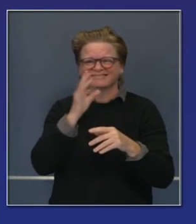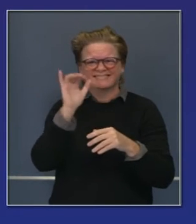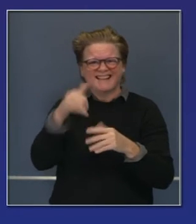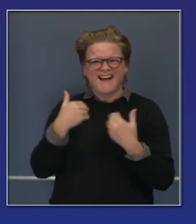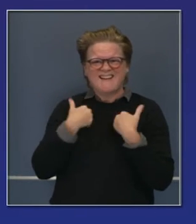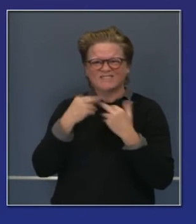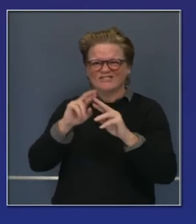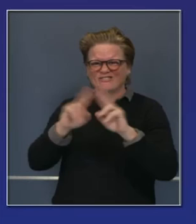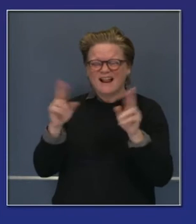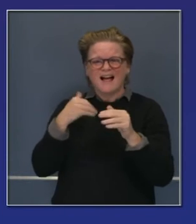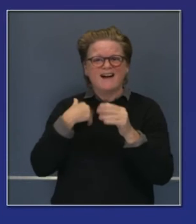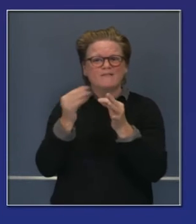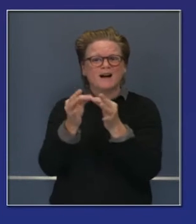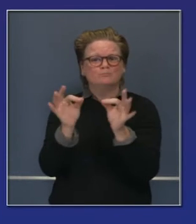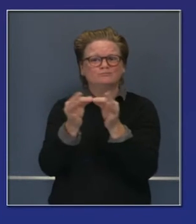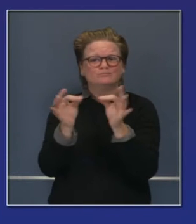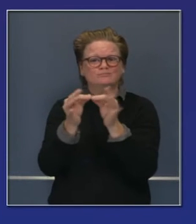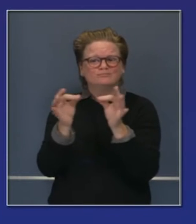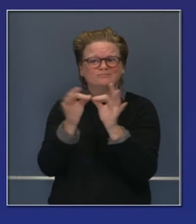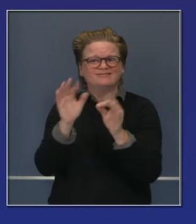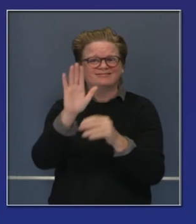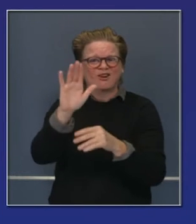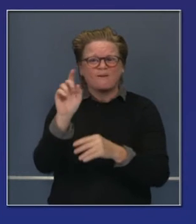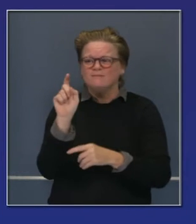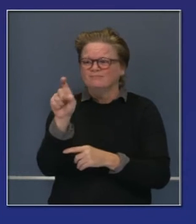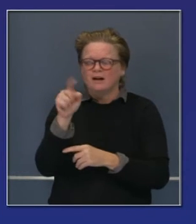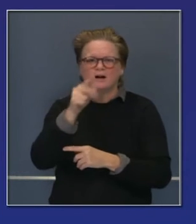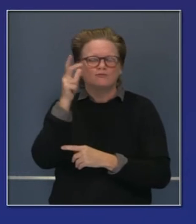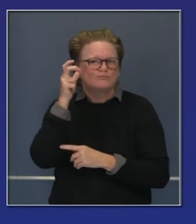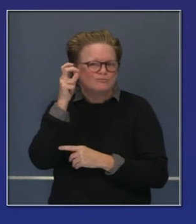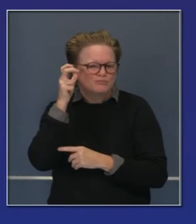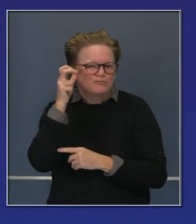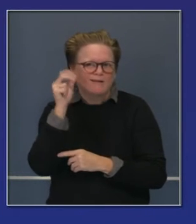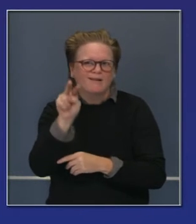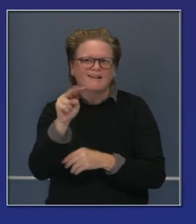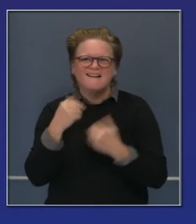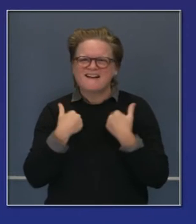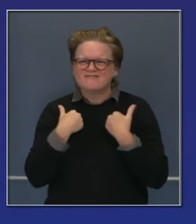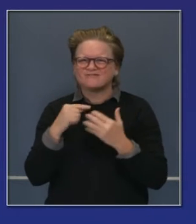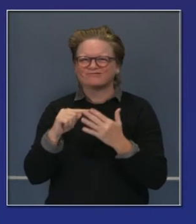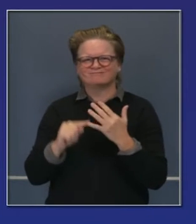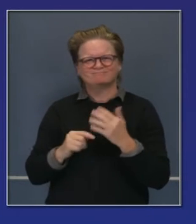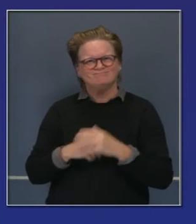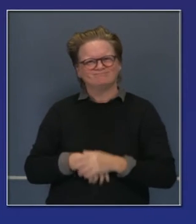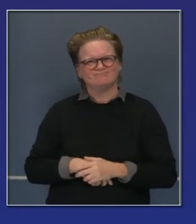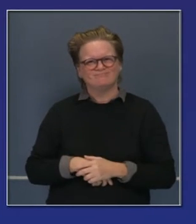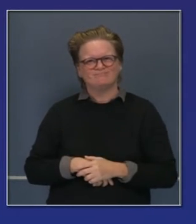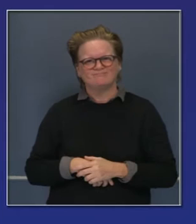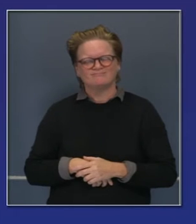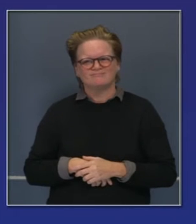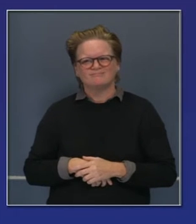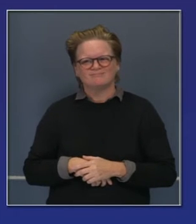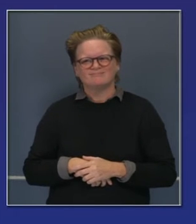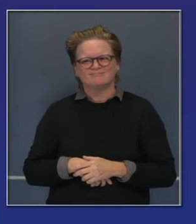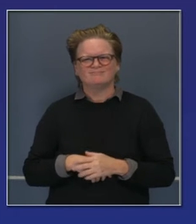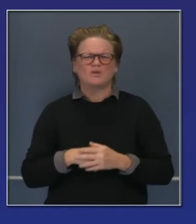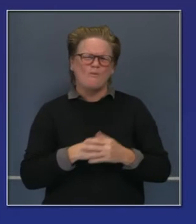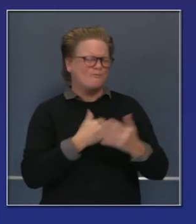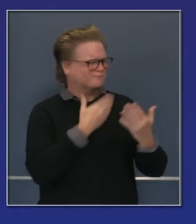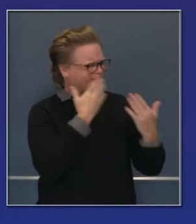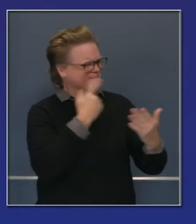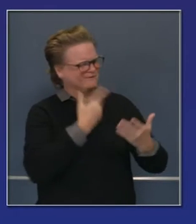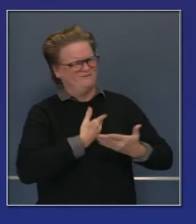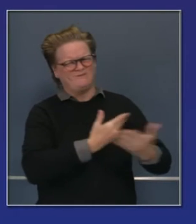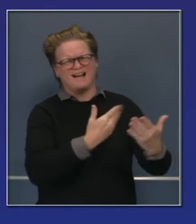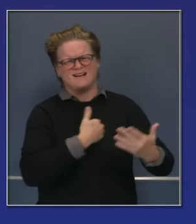costos serán rebajados dramáticamente. Y sabemos que se trata de poder sufragarlo. Y es lo que tratamos de hacer aquí en California. Muchas gracias por invitarme,